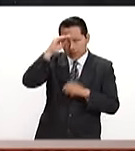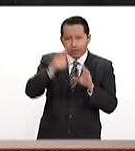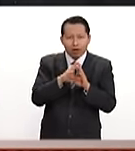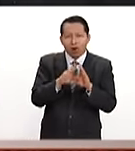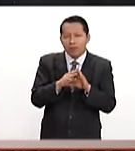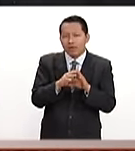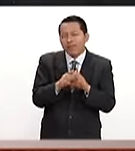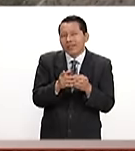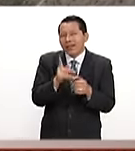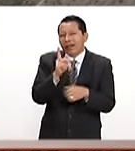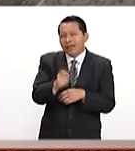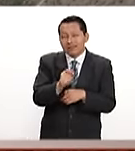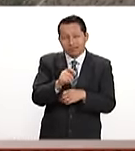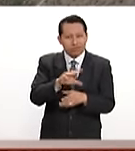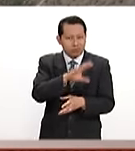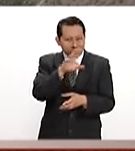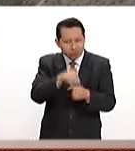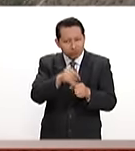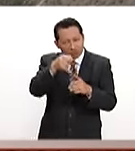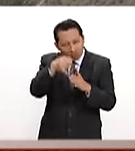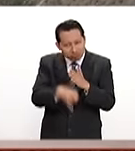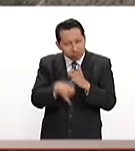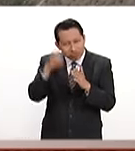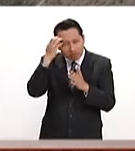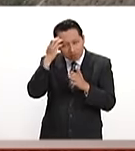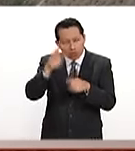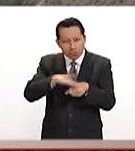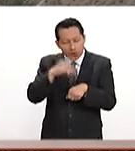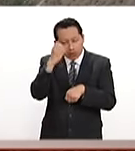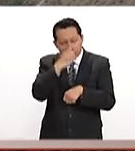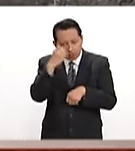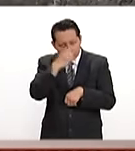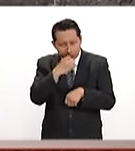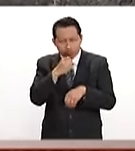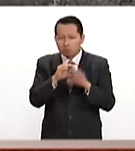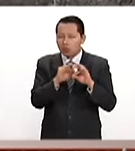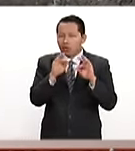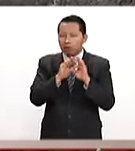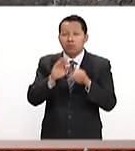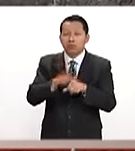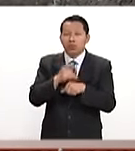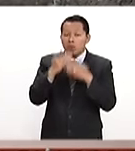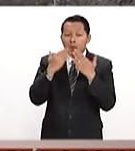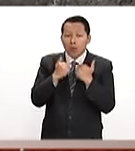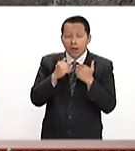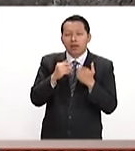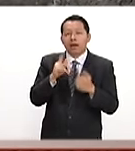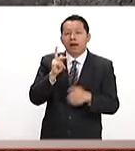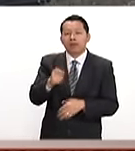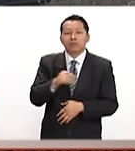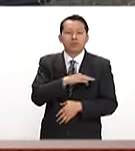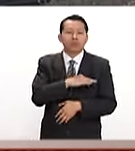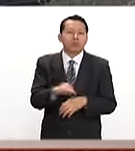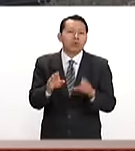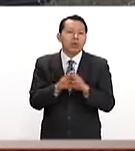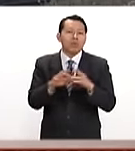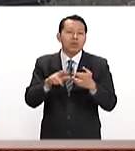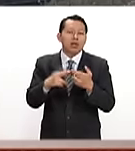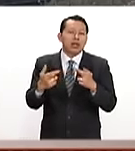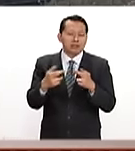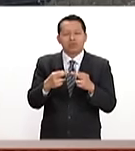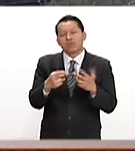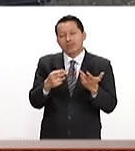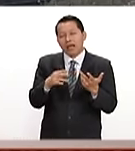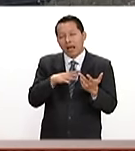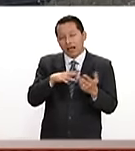y de análisis y de referencia, porque de otra manera va a ser una, me parece que puede ser una relación muy